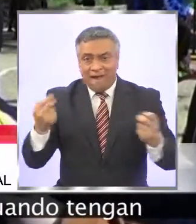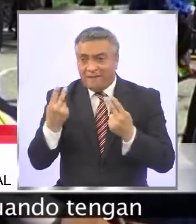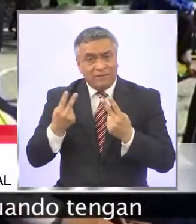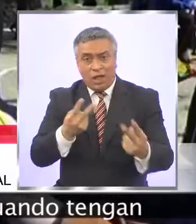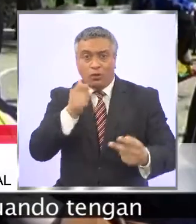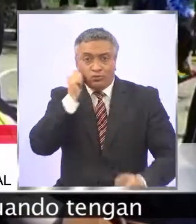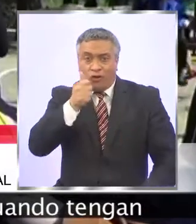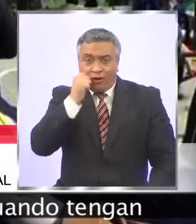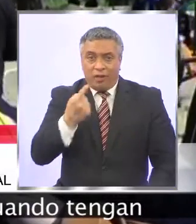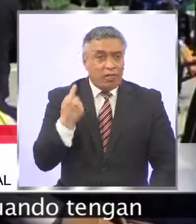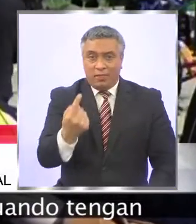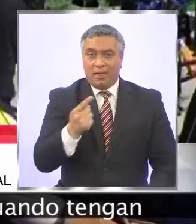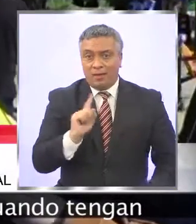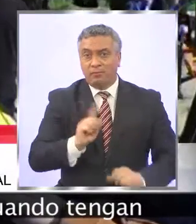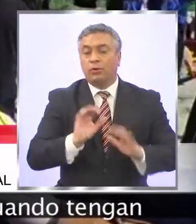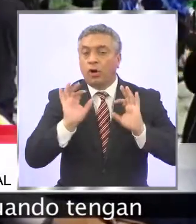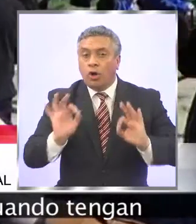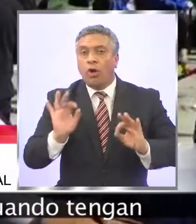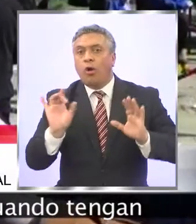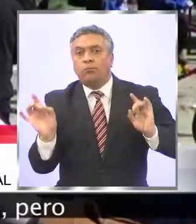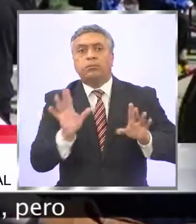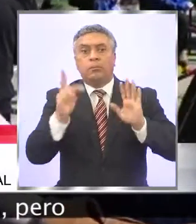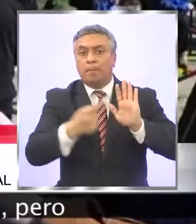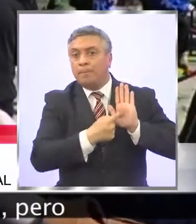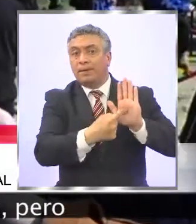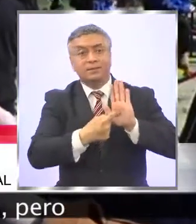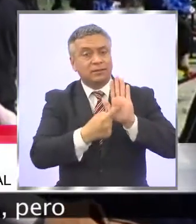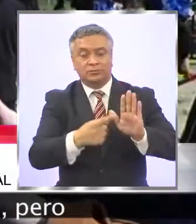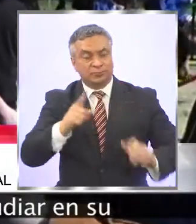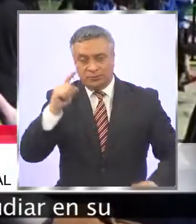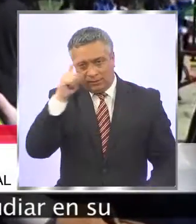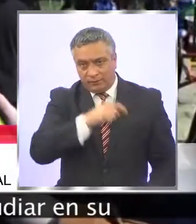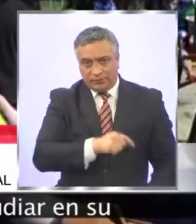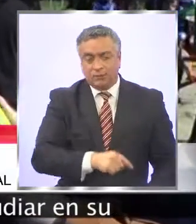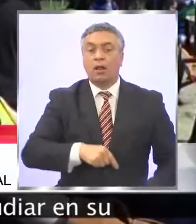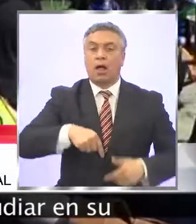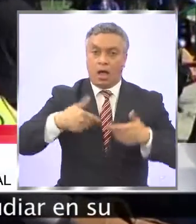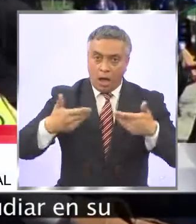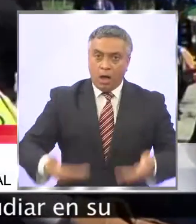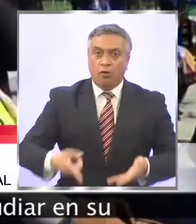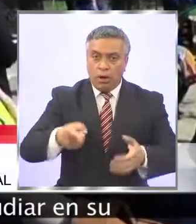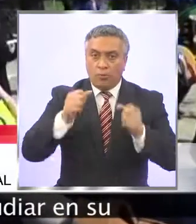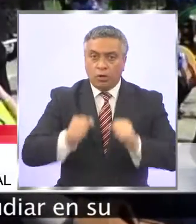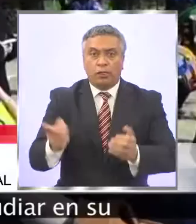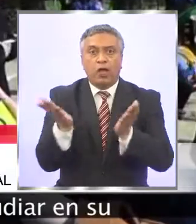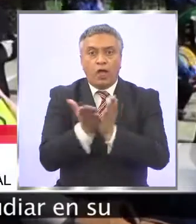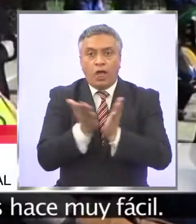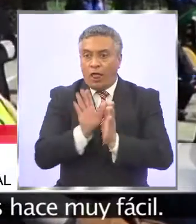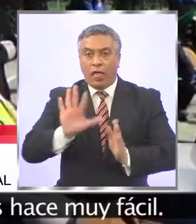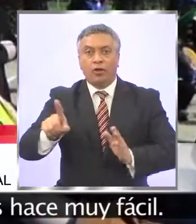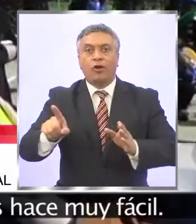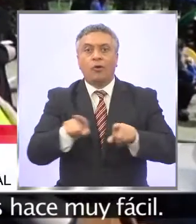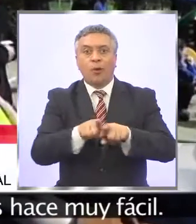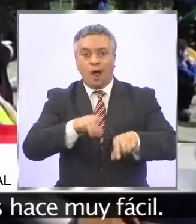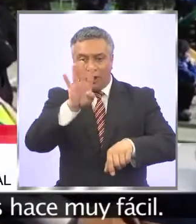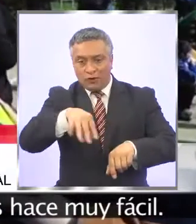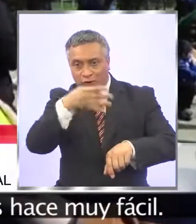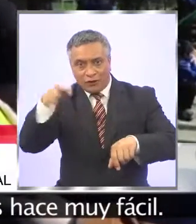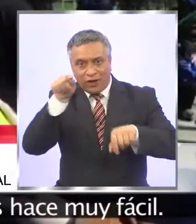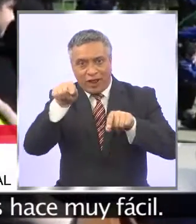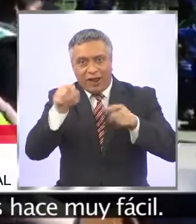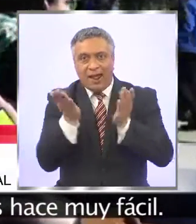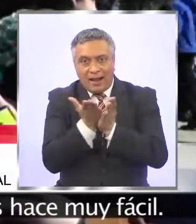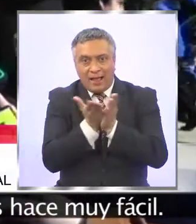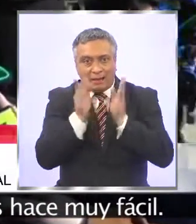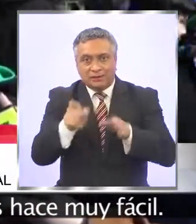viajar todos los días o cuando tengan que hacer presentaciones, pero ahora donde van a poder estudiar en su colegio y en horario de